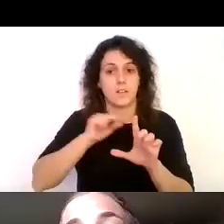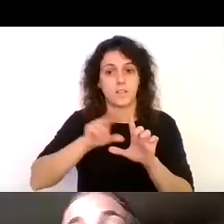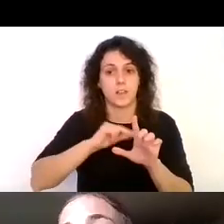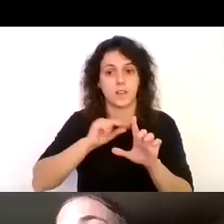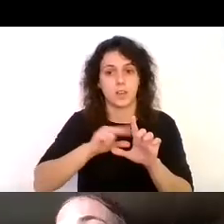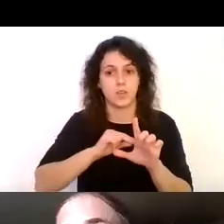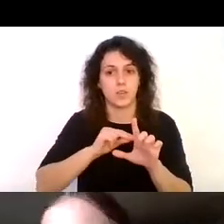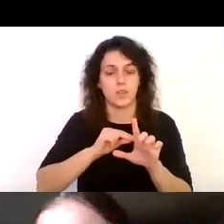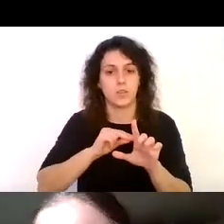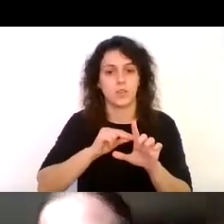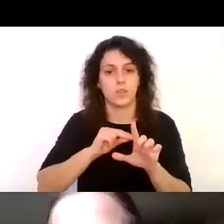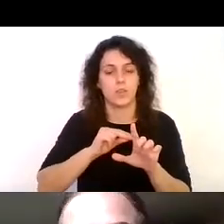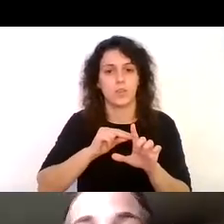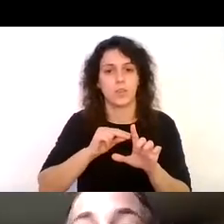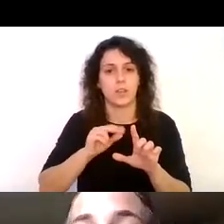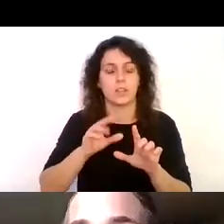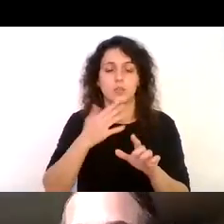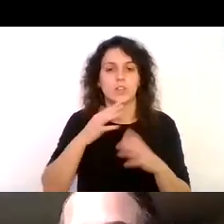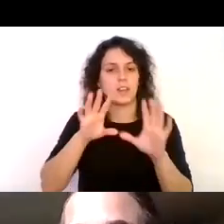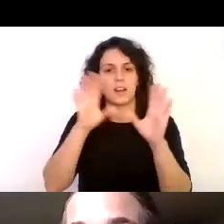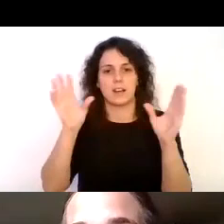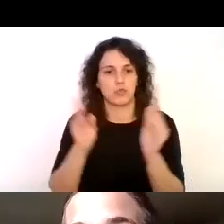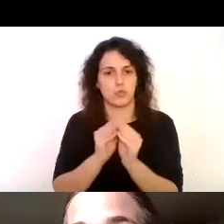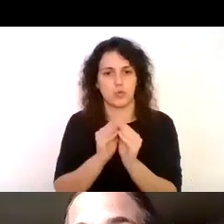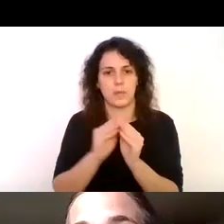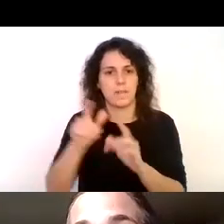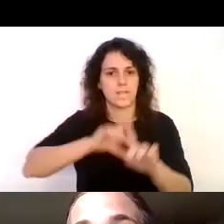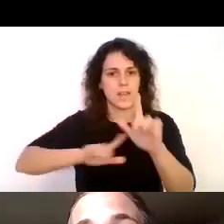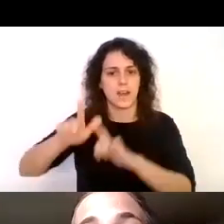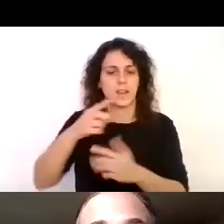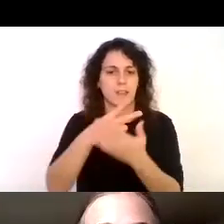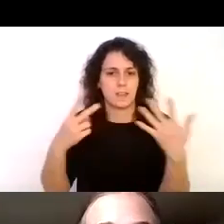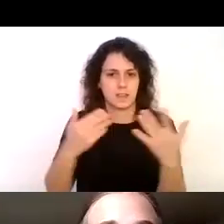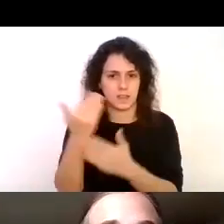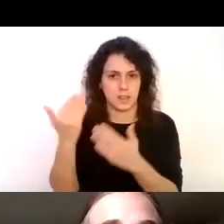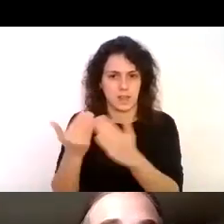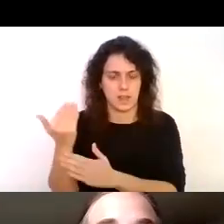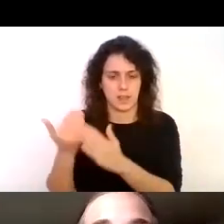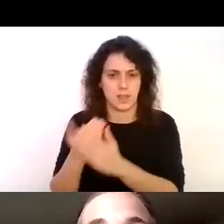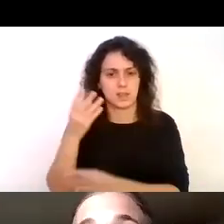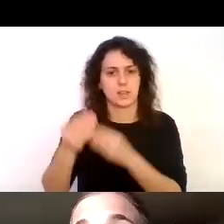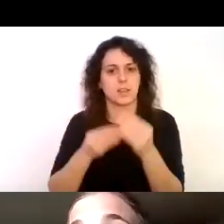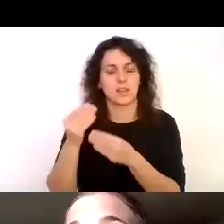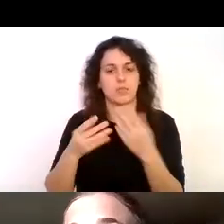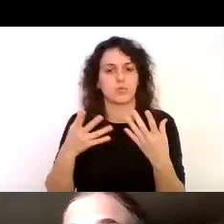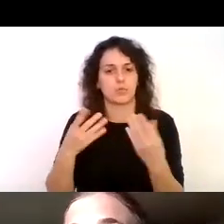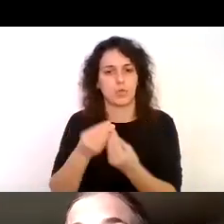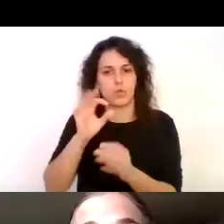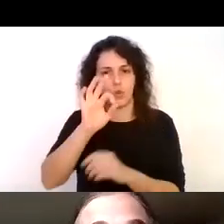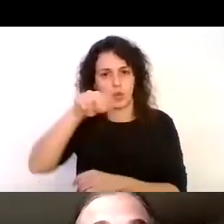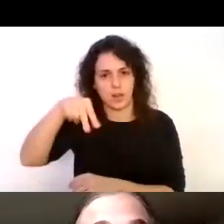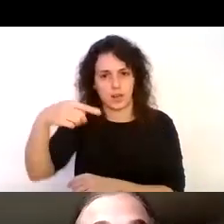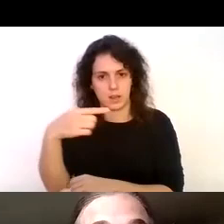es un resumen de ese viaje de 17 días que se hizo con la ONG